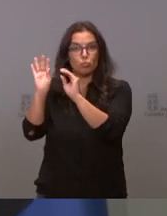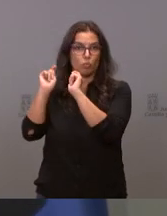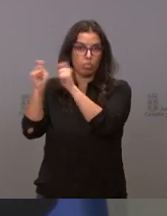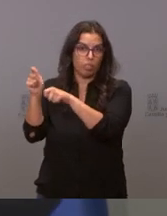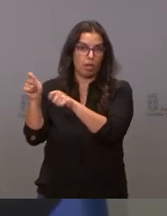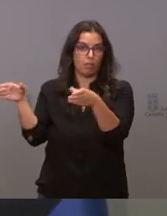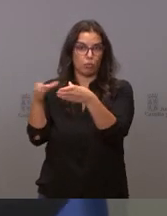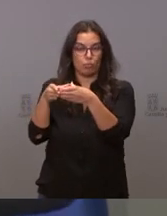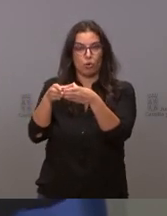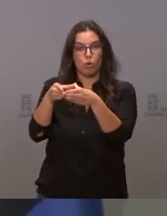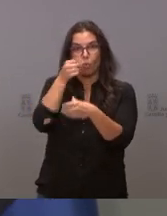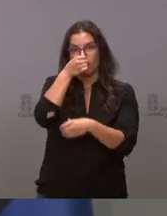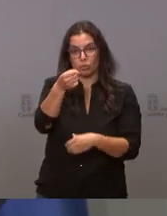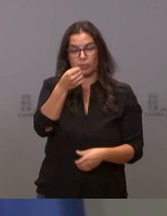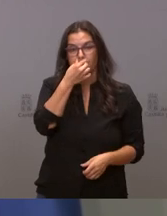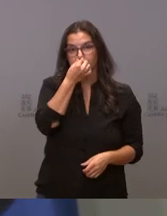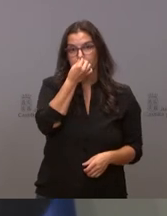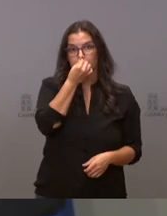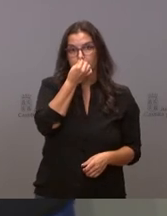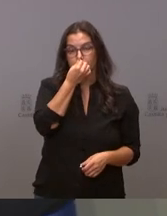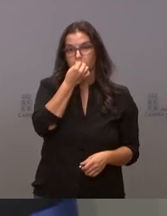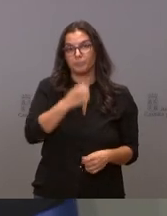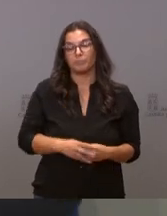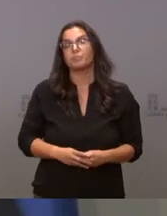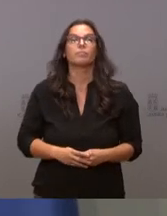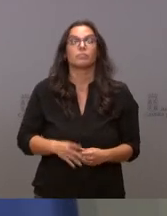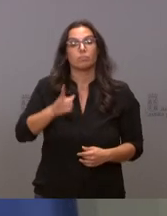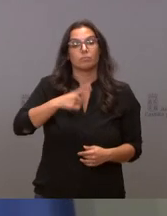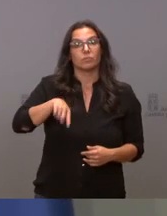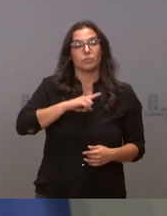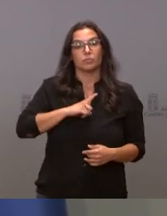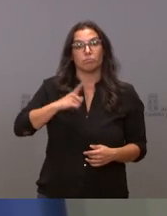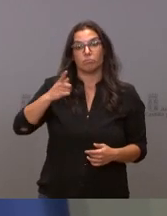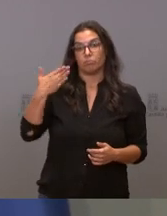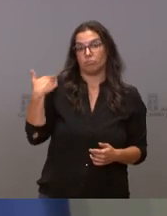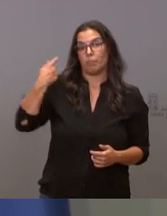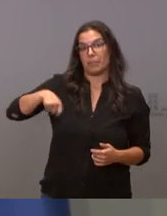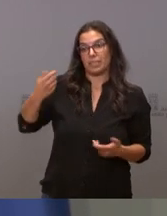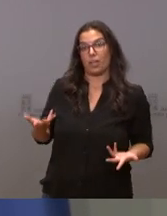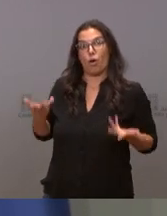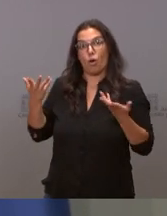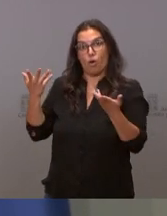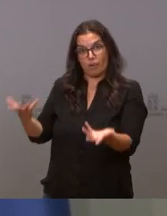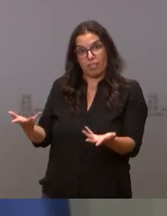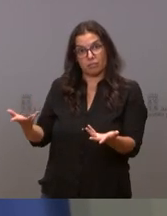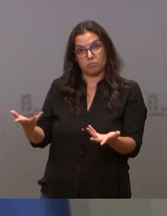Grupo Parlamentario del Partido Socialista. Este es el ofrecimiento que hizo el presidente al señor Tudanca al acabar